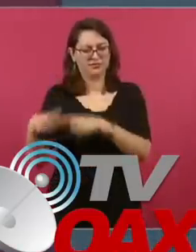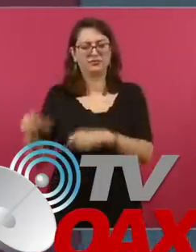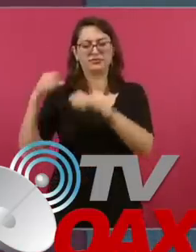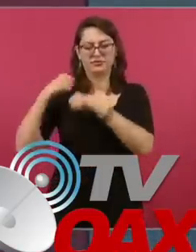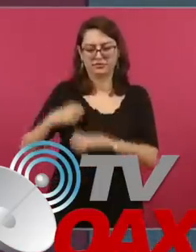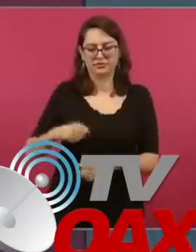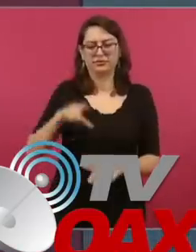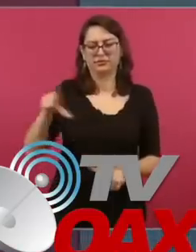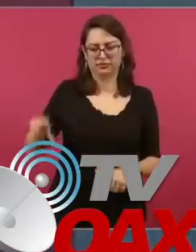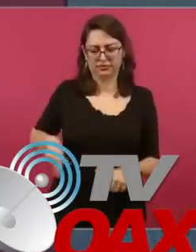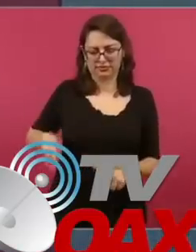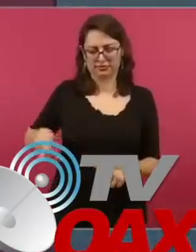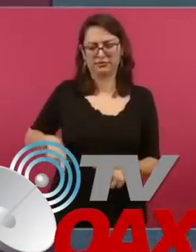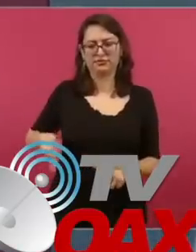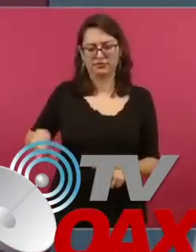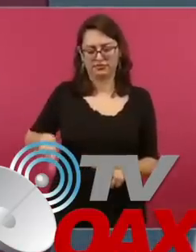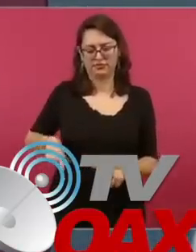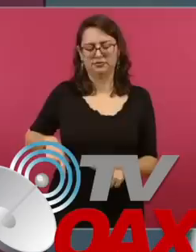ampliaron.